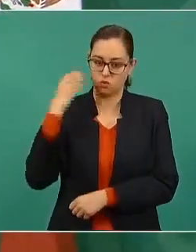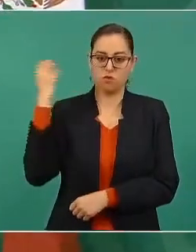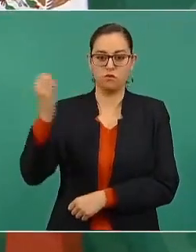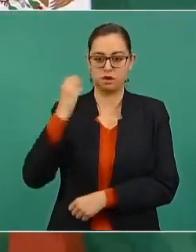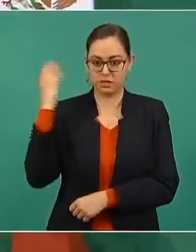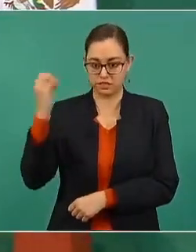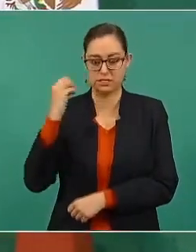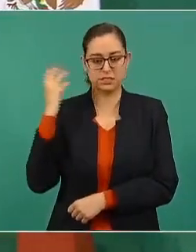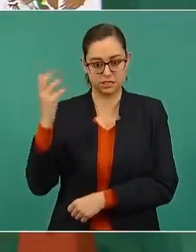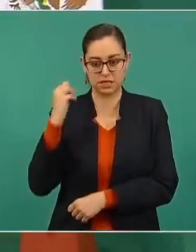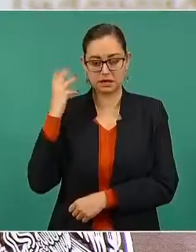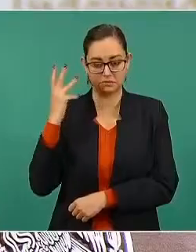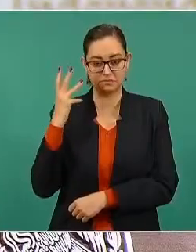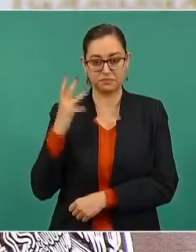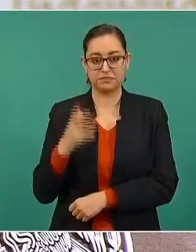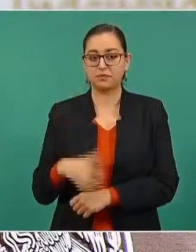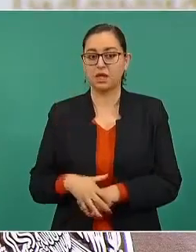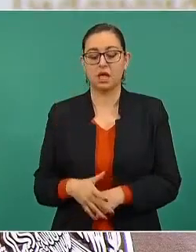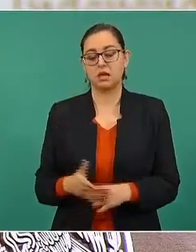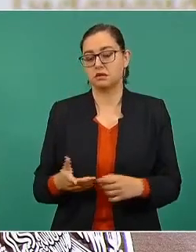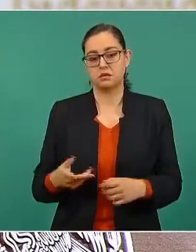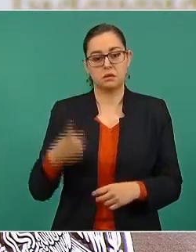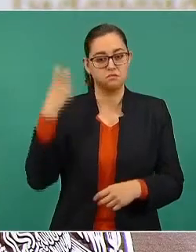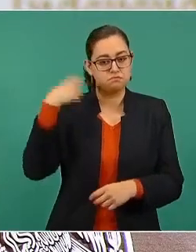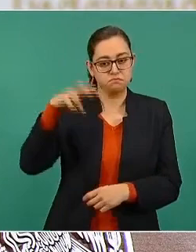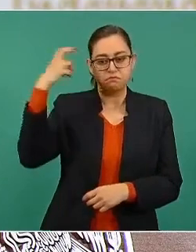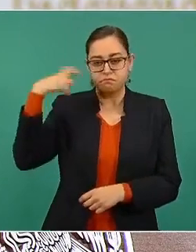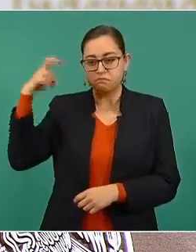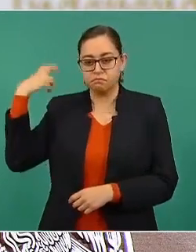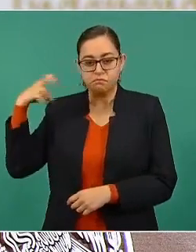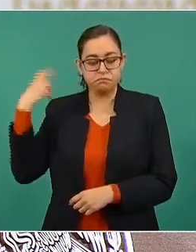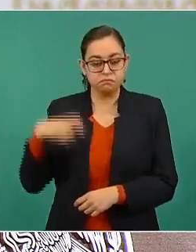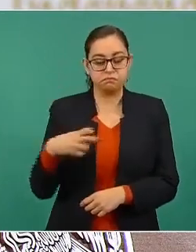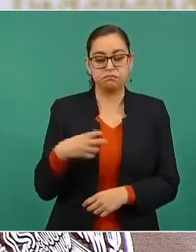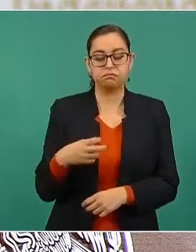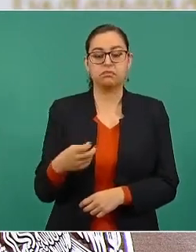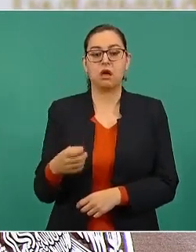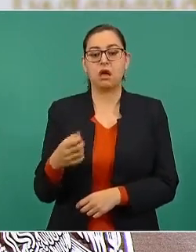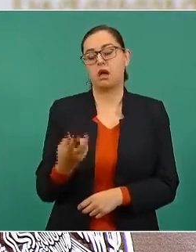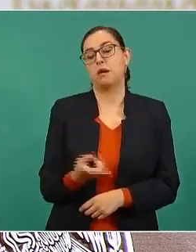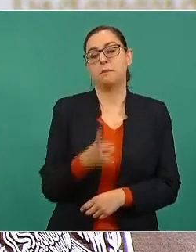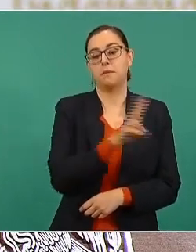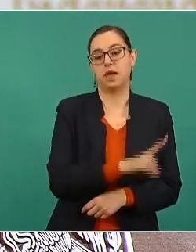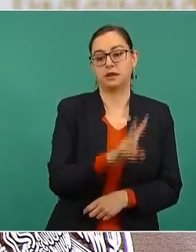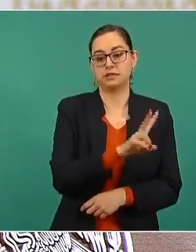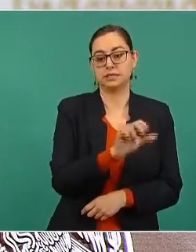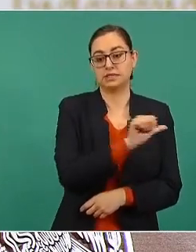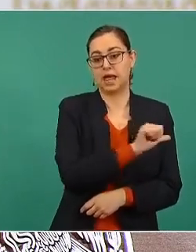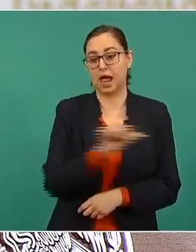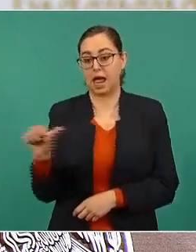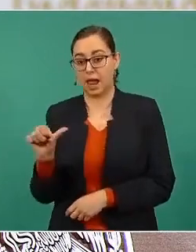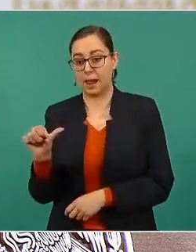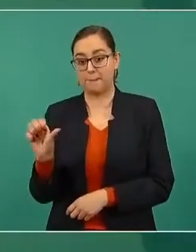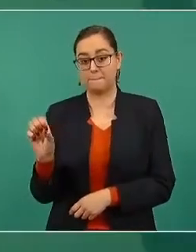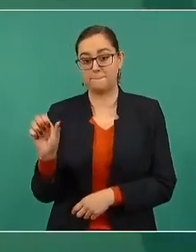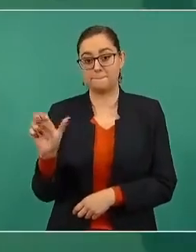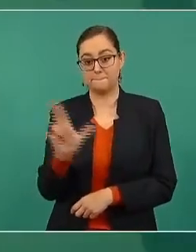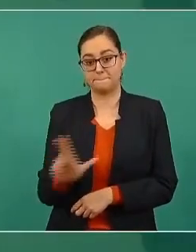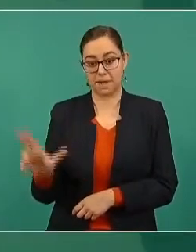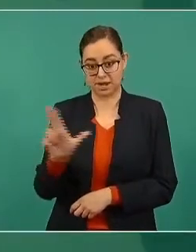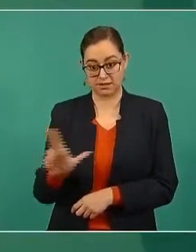concluye hasta el martes en Veracruz. Vamos a visitar